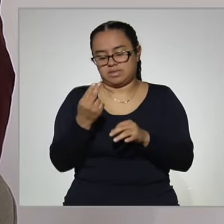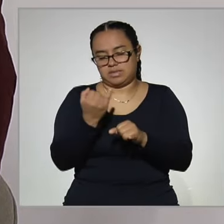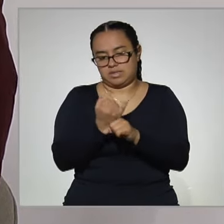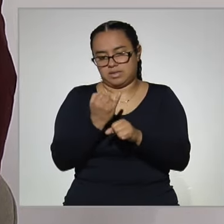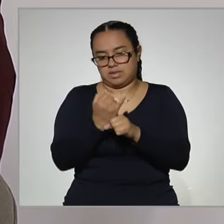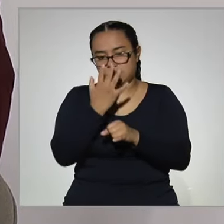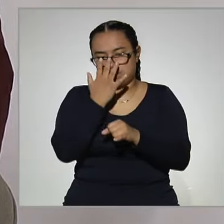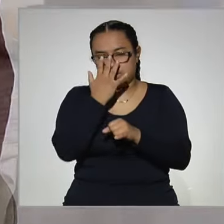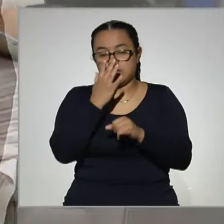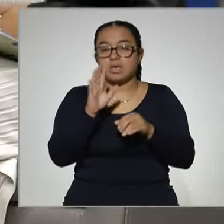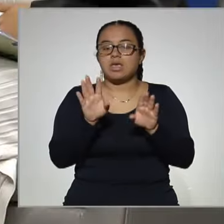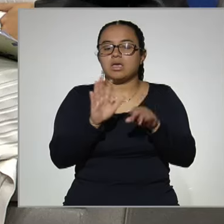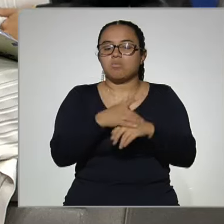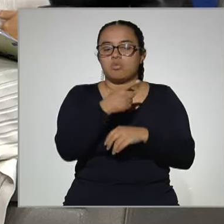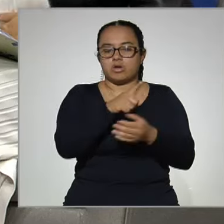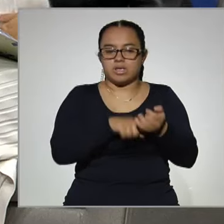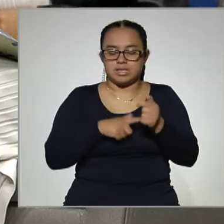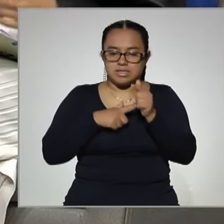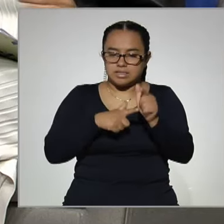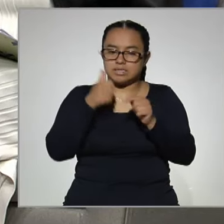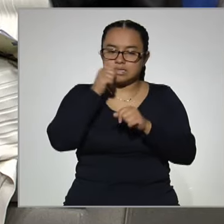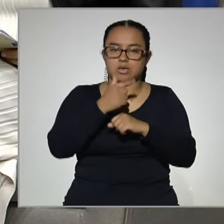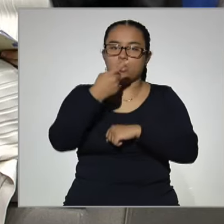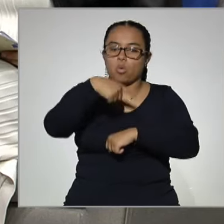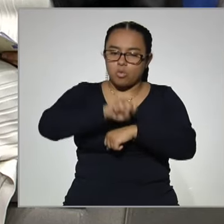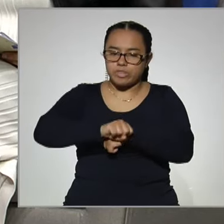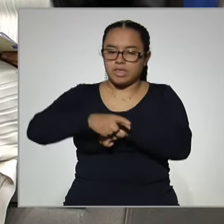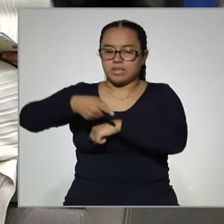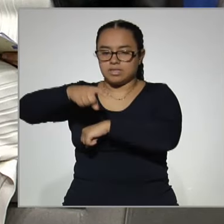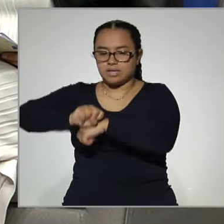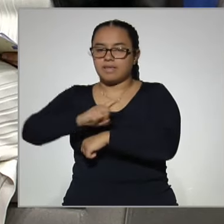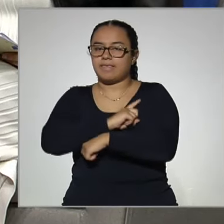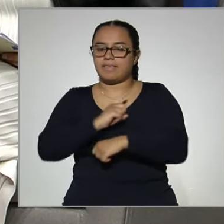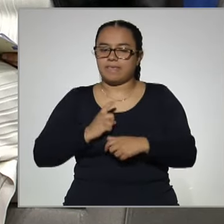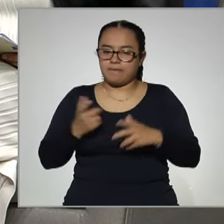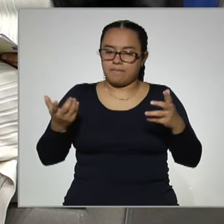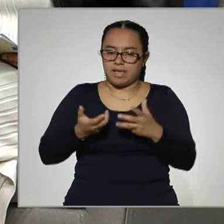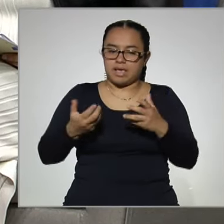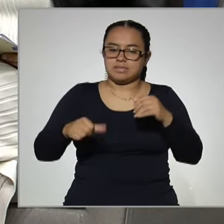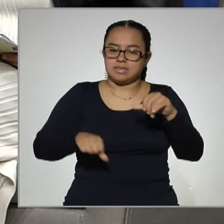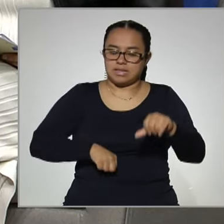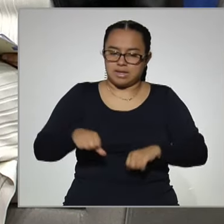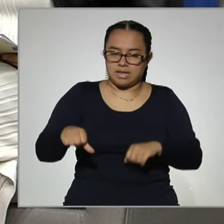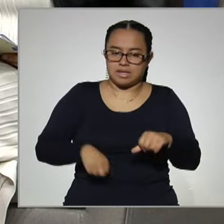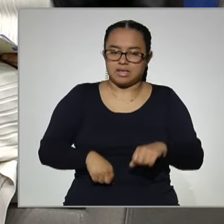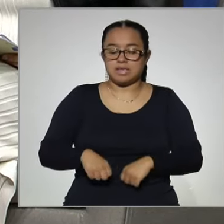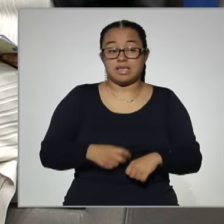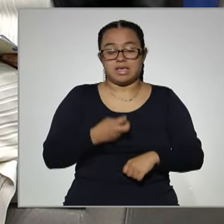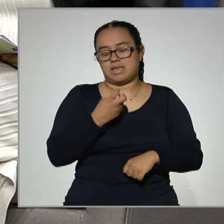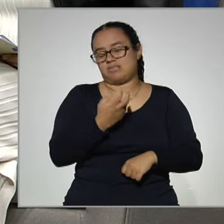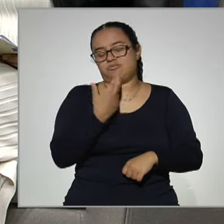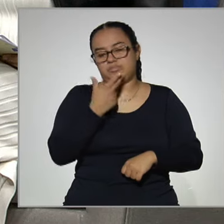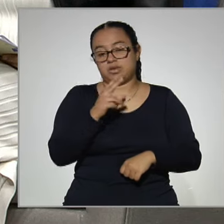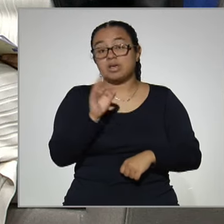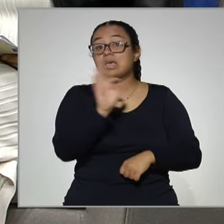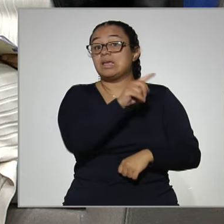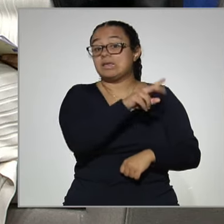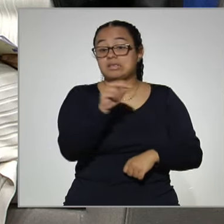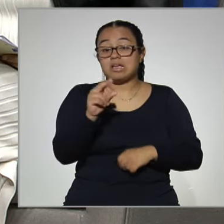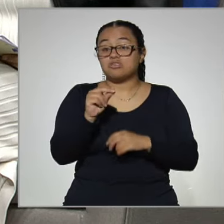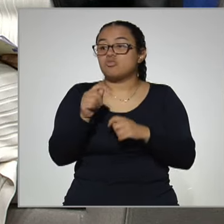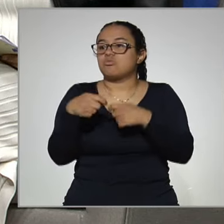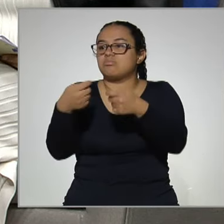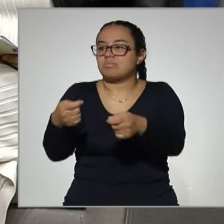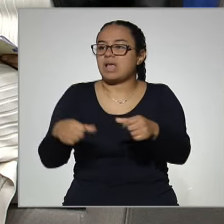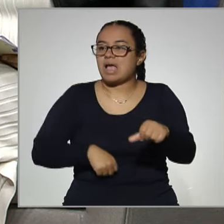línea. Y como es un sistema escolarizado en donde semana con semana tienen que estar entregando actividades, si no pueden entregar la actividad, si por